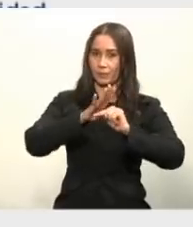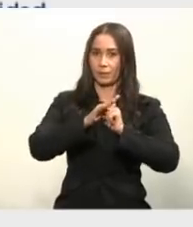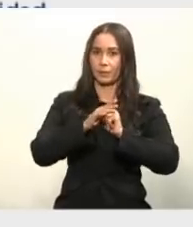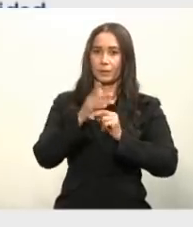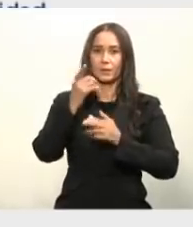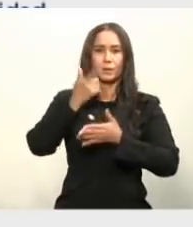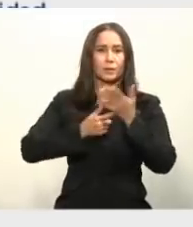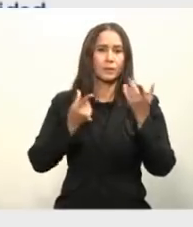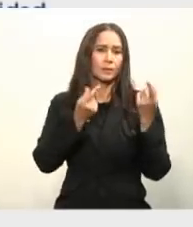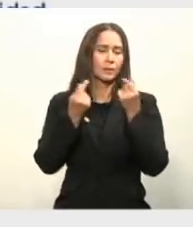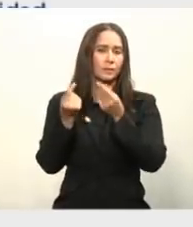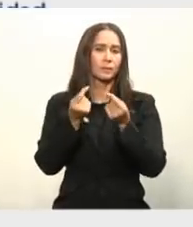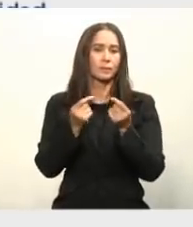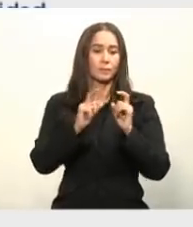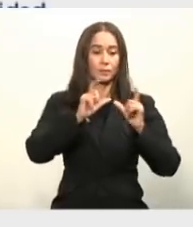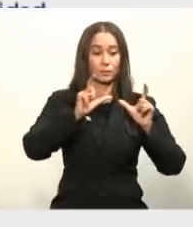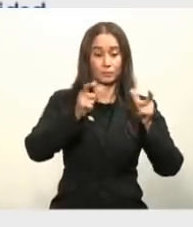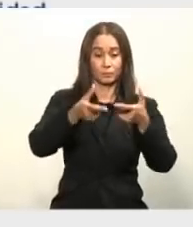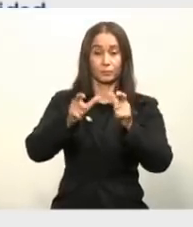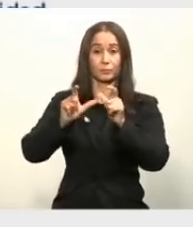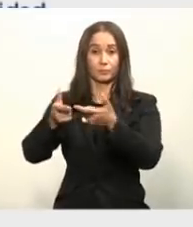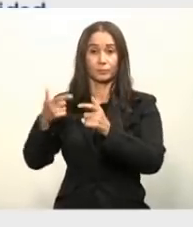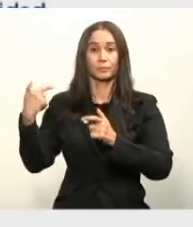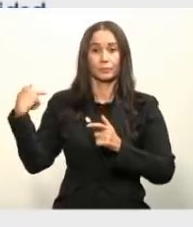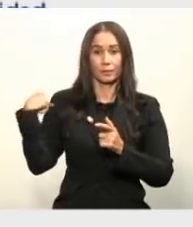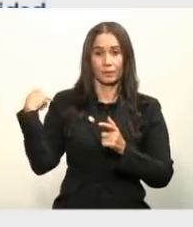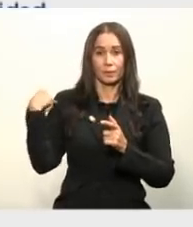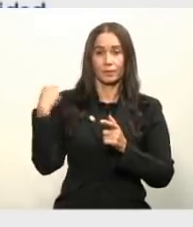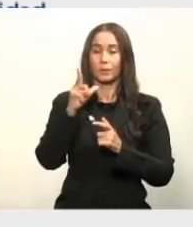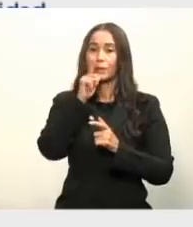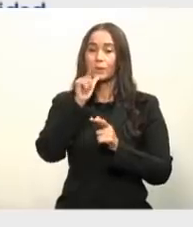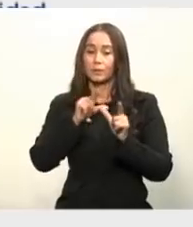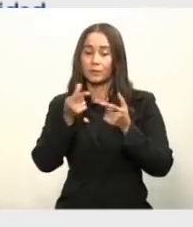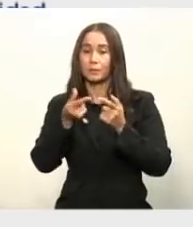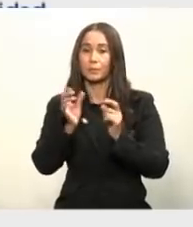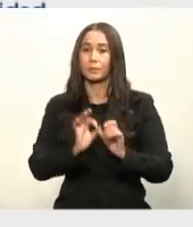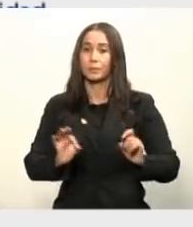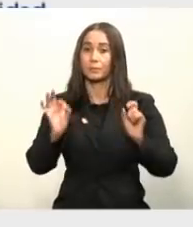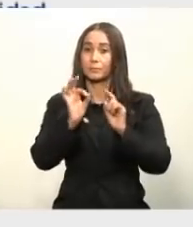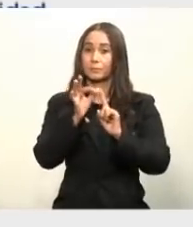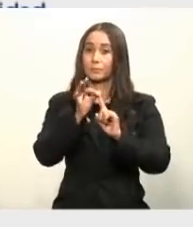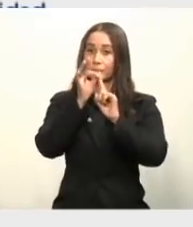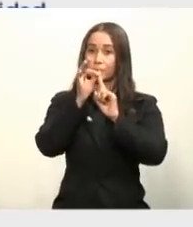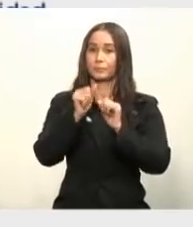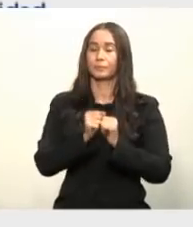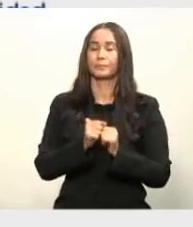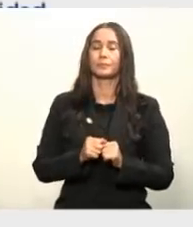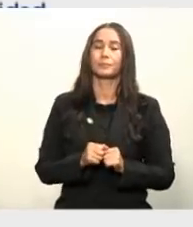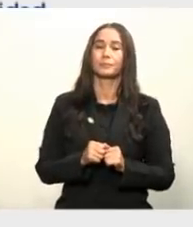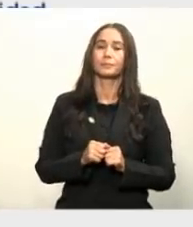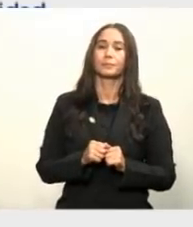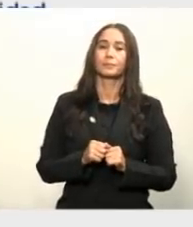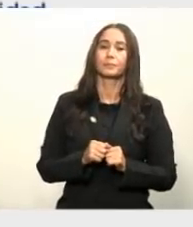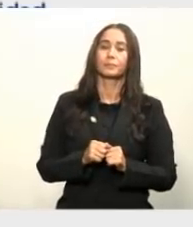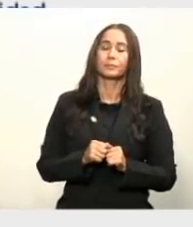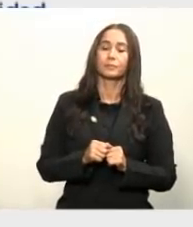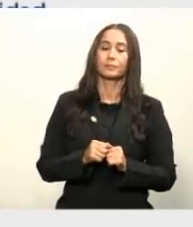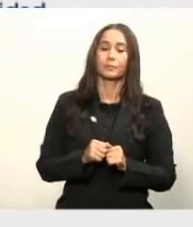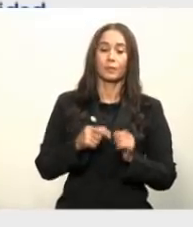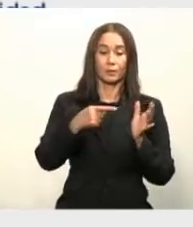asignaciones de las vacunas y la priorización de los grupos que los recibirán, mediante procesos